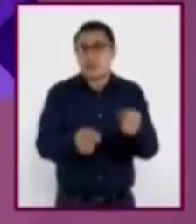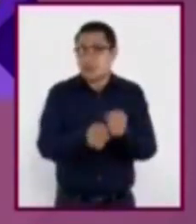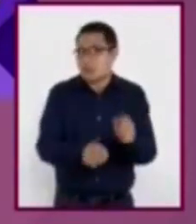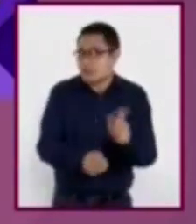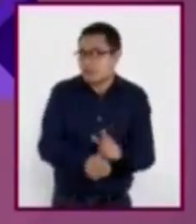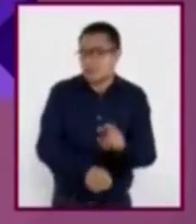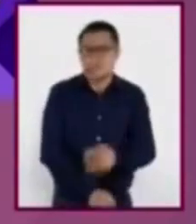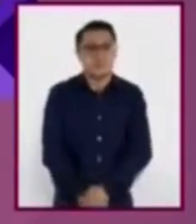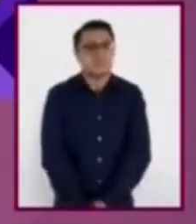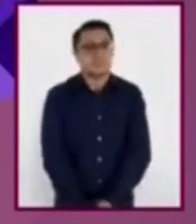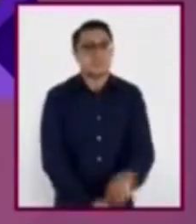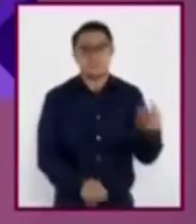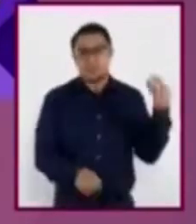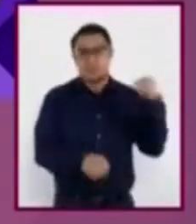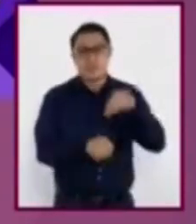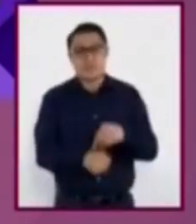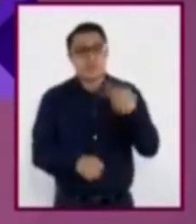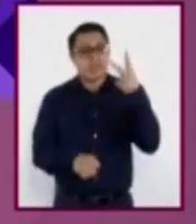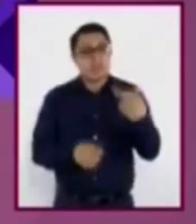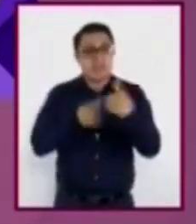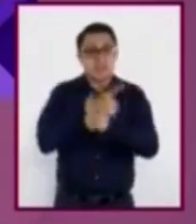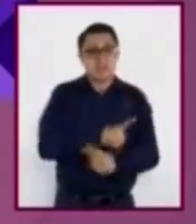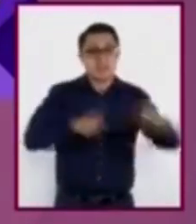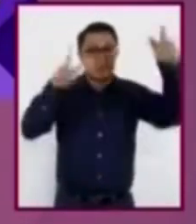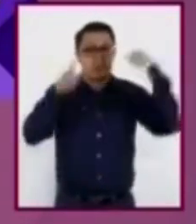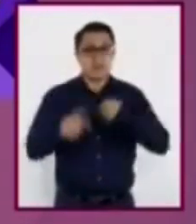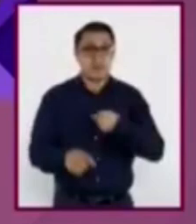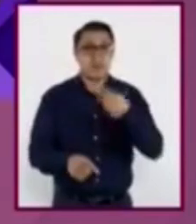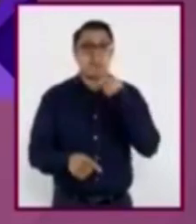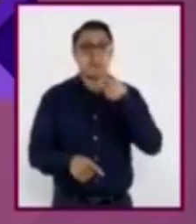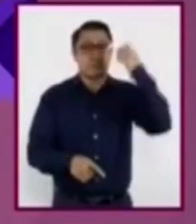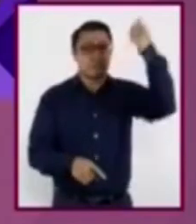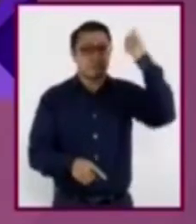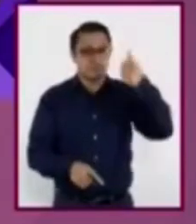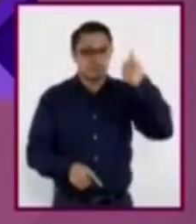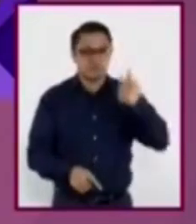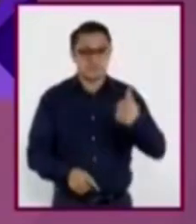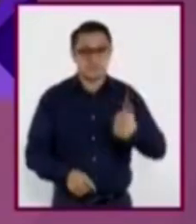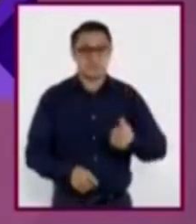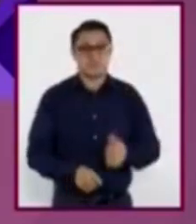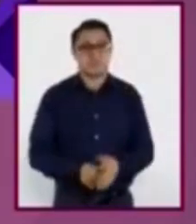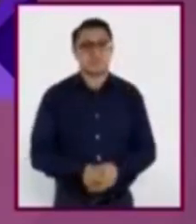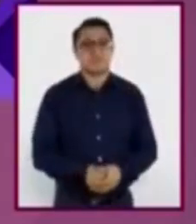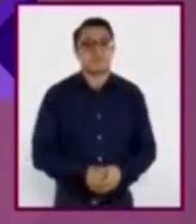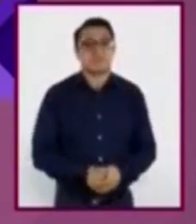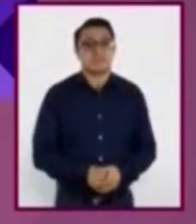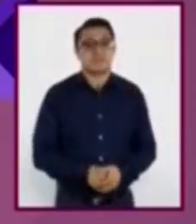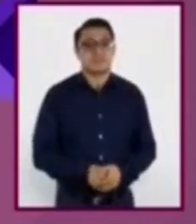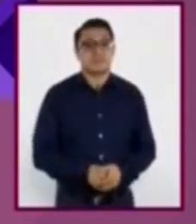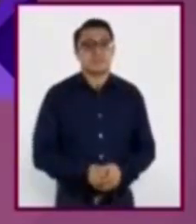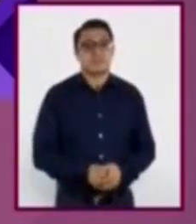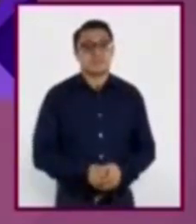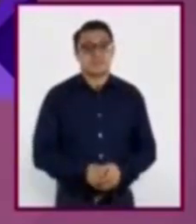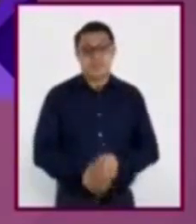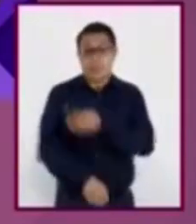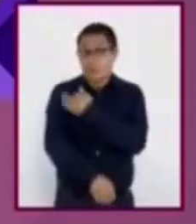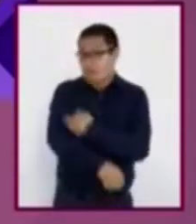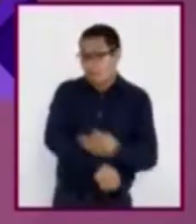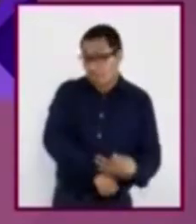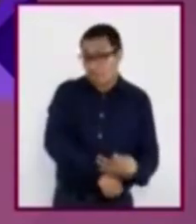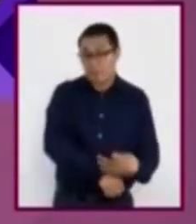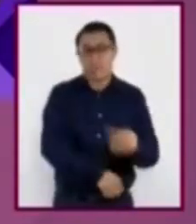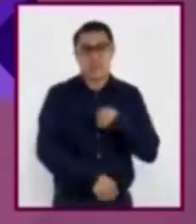social. Y puse dos libertades que ejerzo en cada uno de ellos. En mi ambiente familiar,